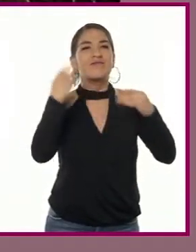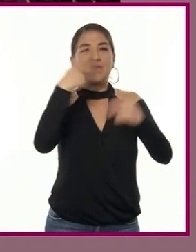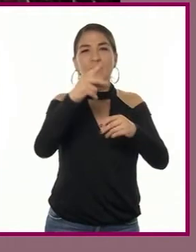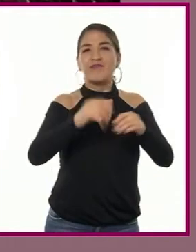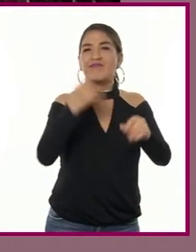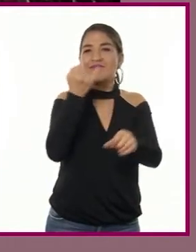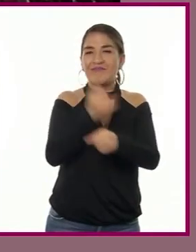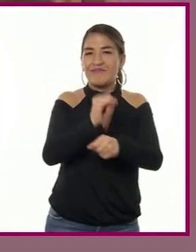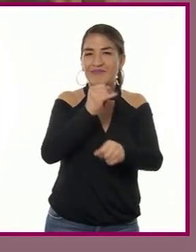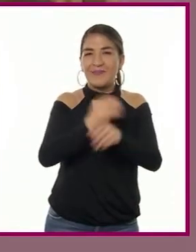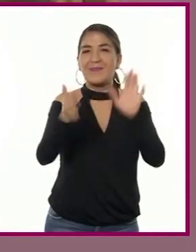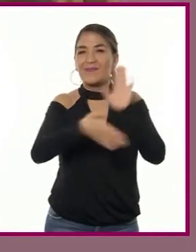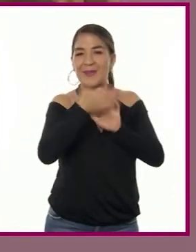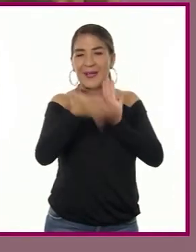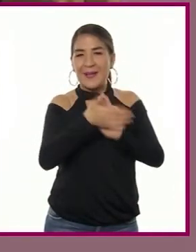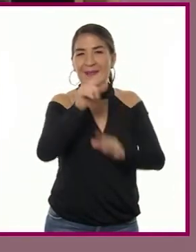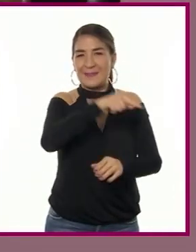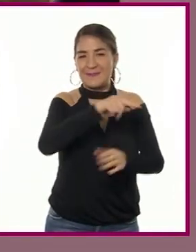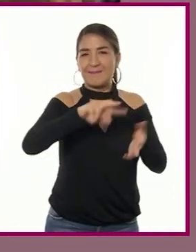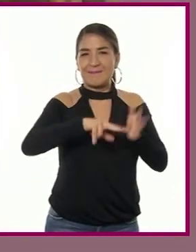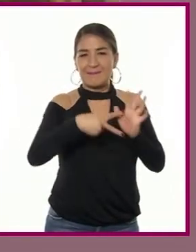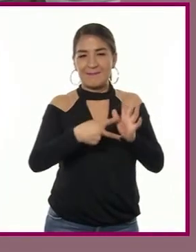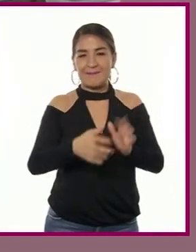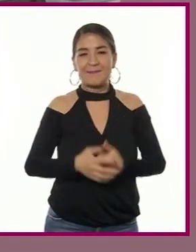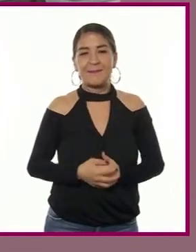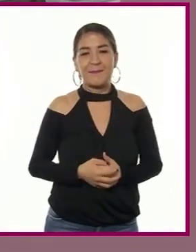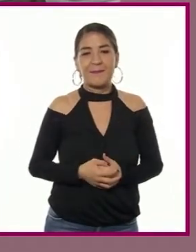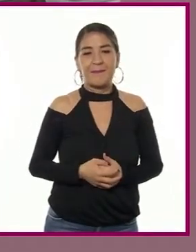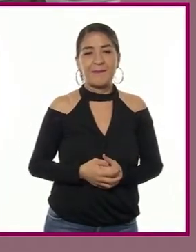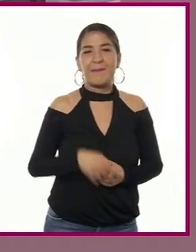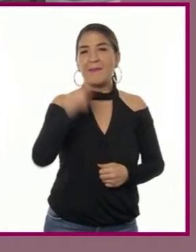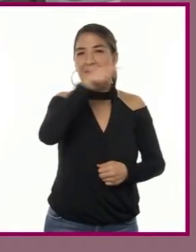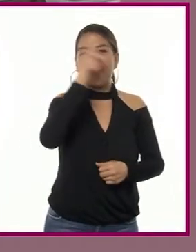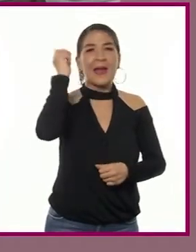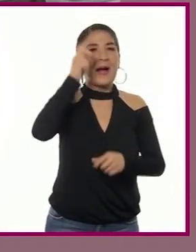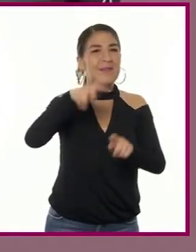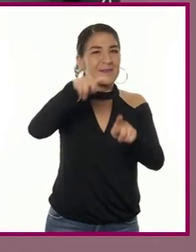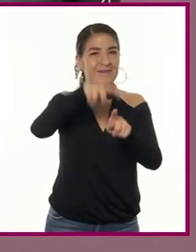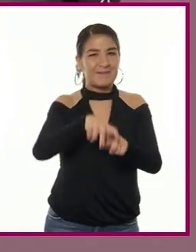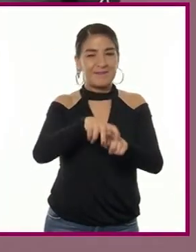El Caballito,